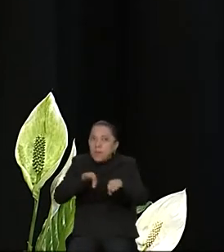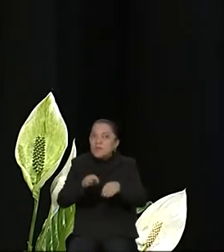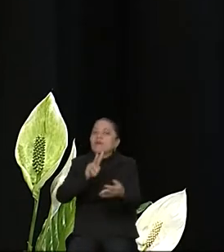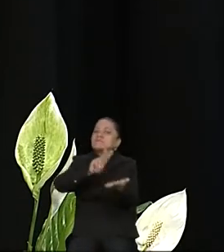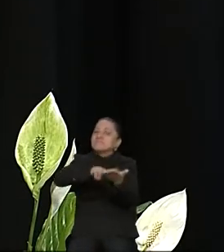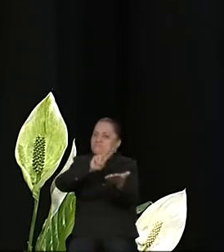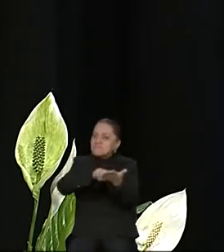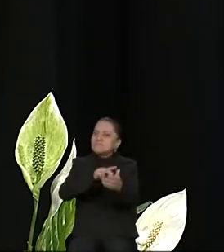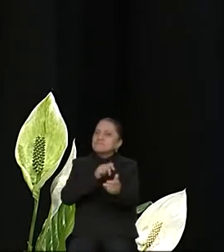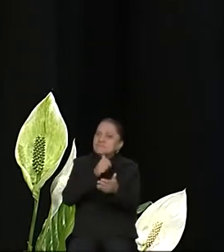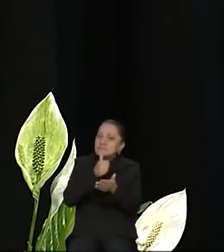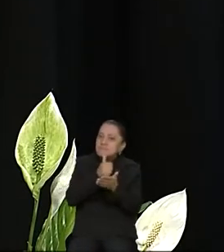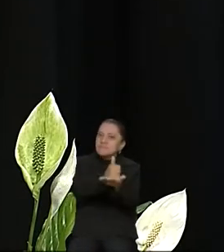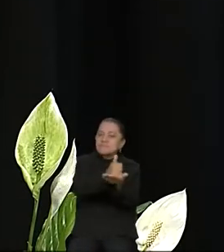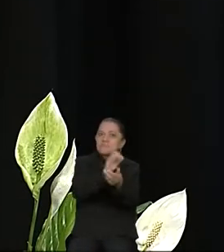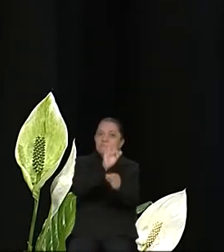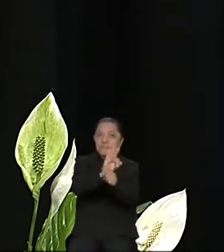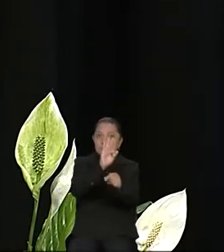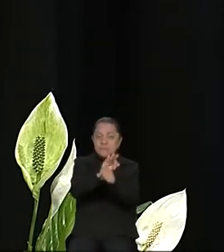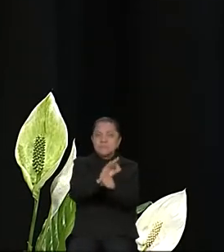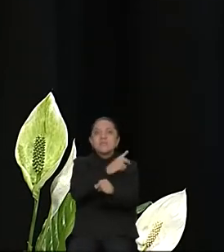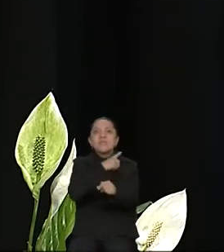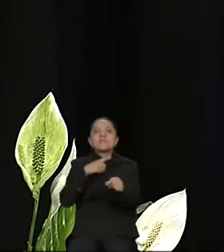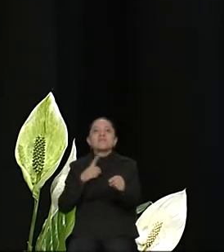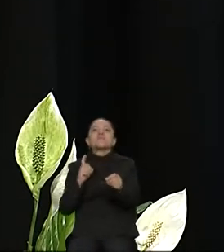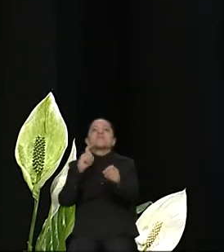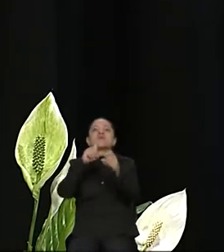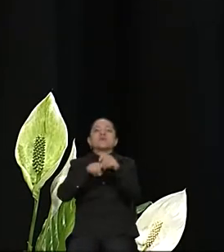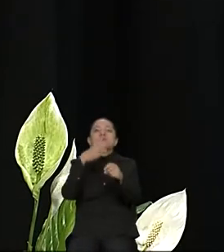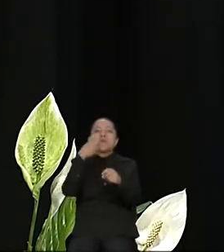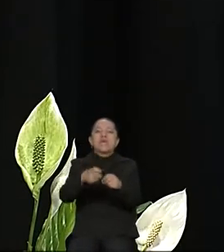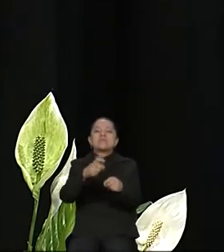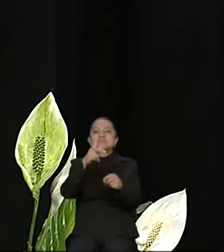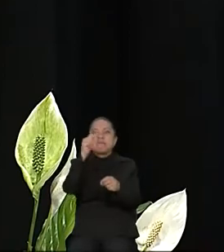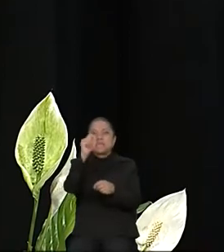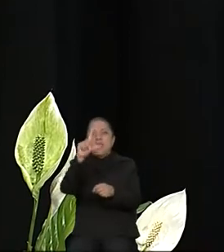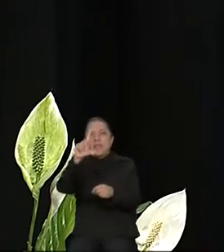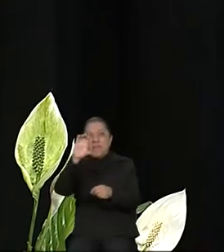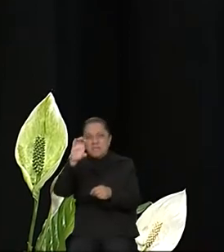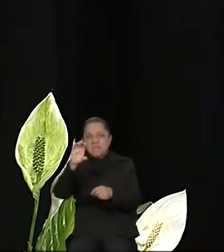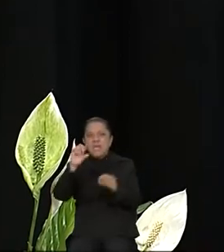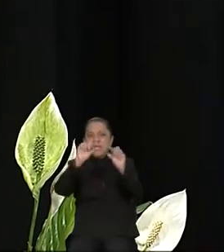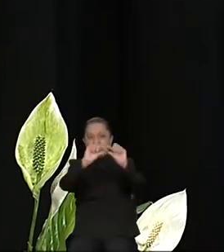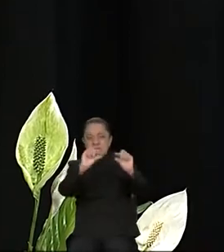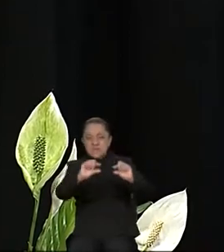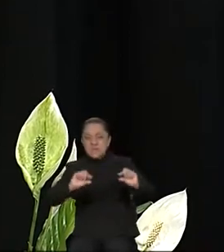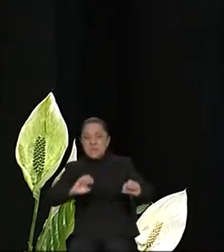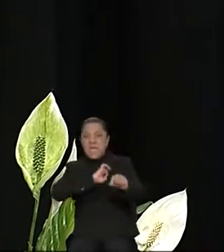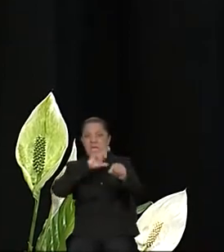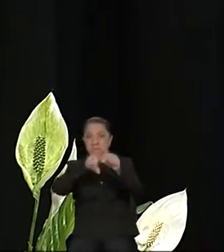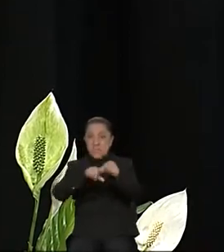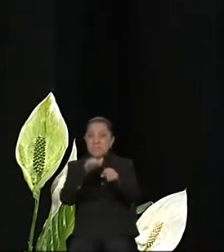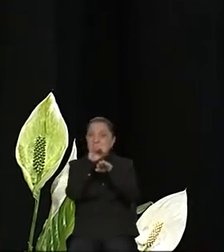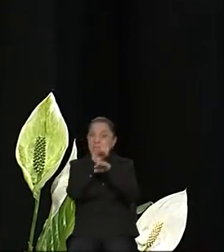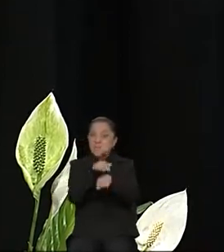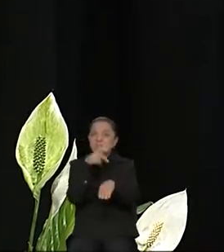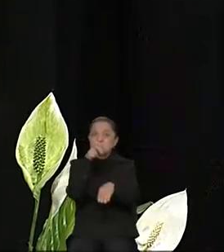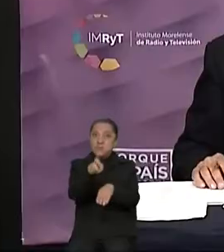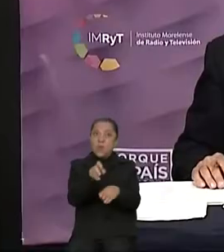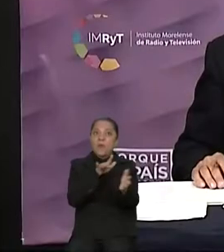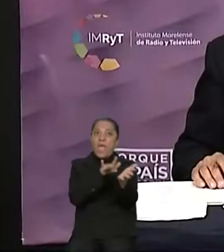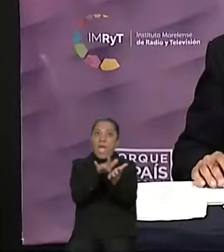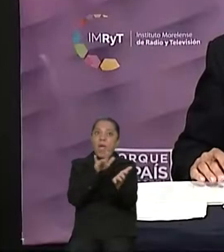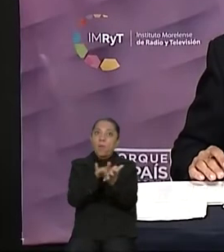Creo que tenemos que incluir en este tratado cláusulas específicas que tengan que ver con el apoyo hacia